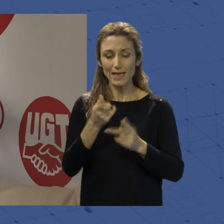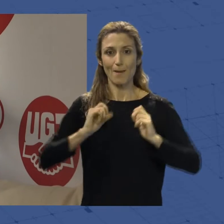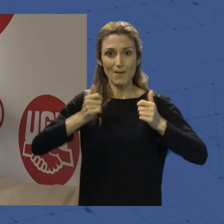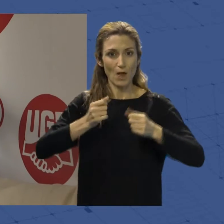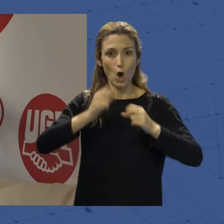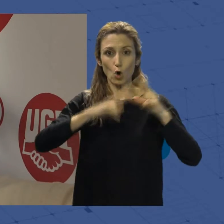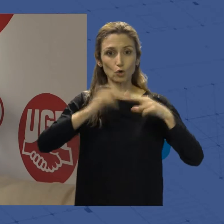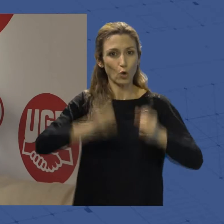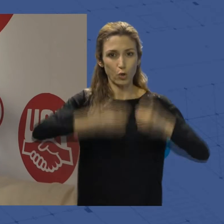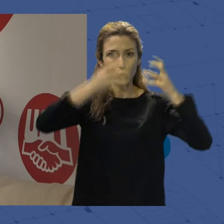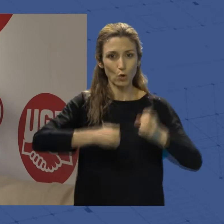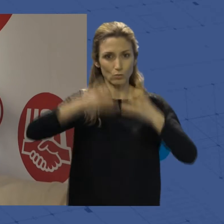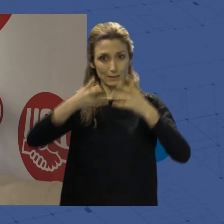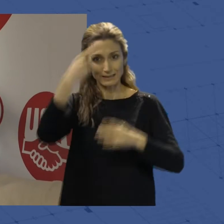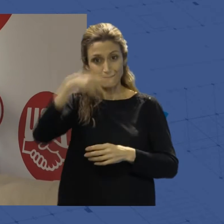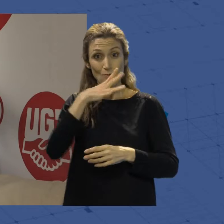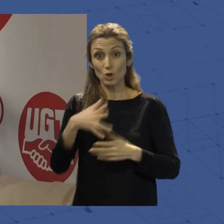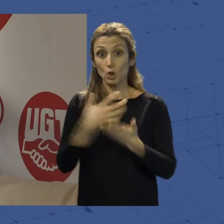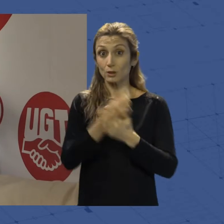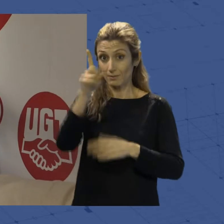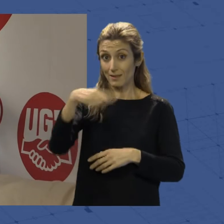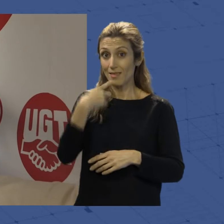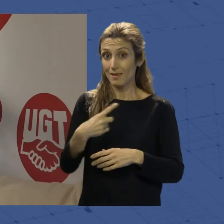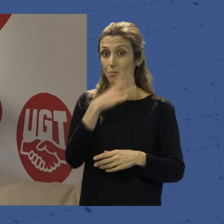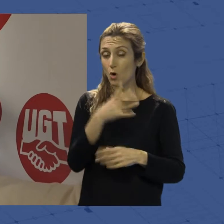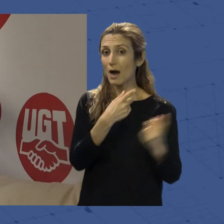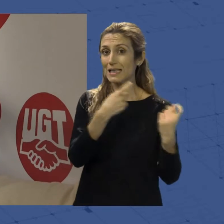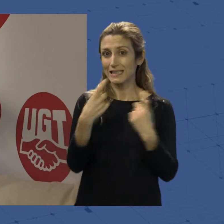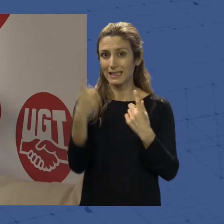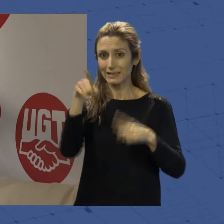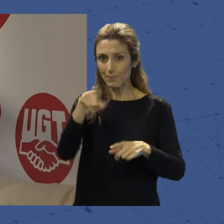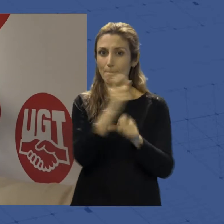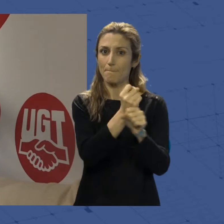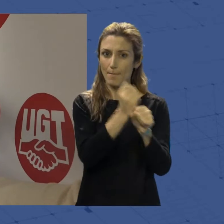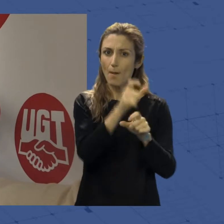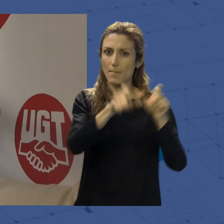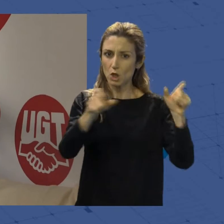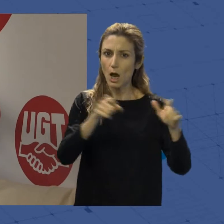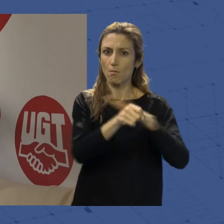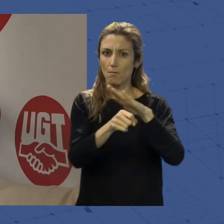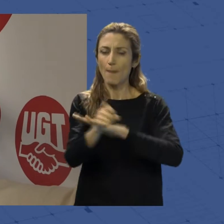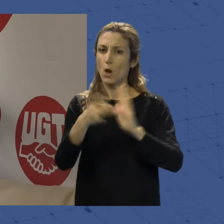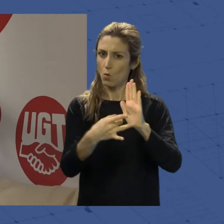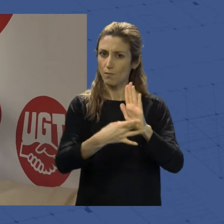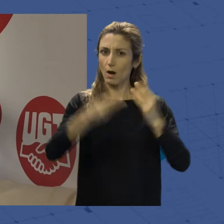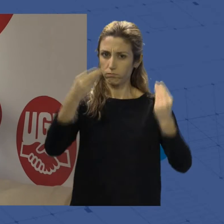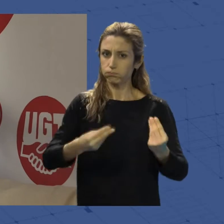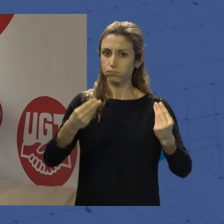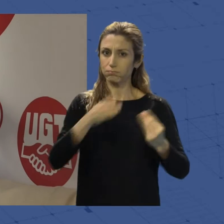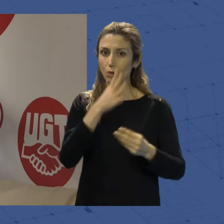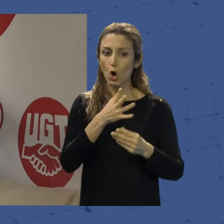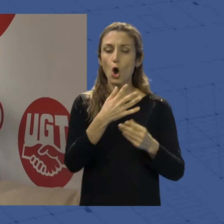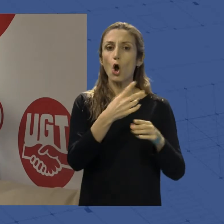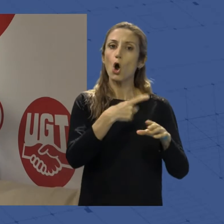y, por tanto, también tenemos que decir que se necesitan más trabajadores cualificados relacionados con los diferentes